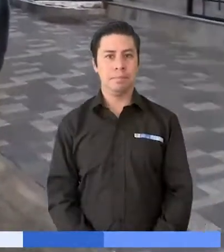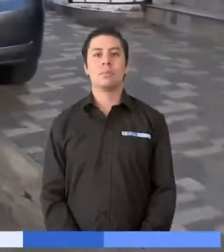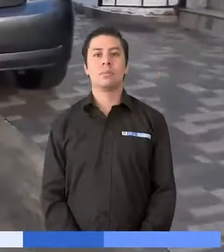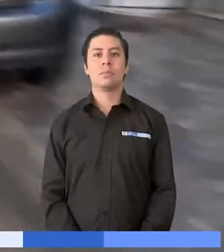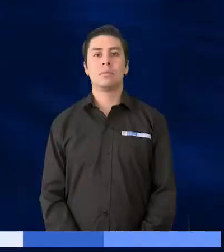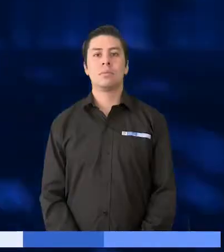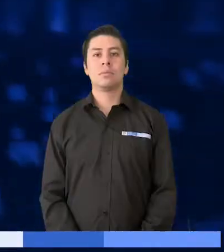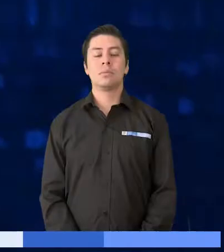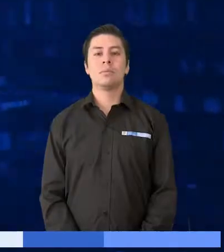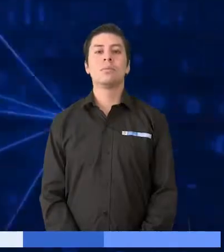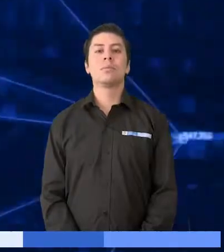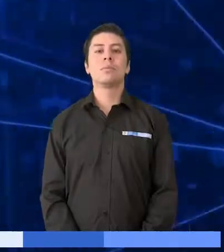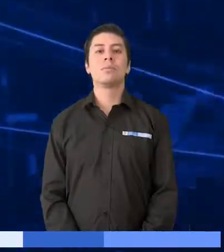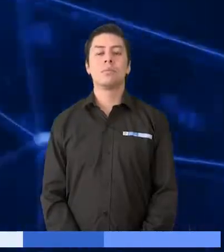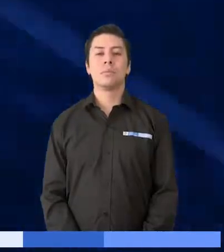Caquetá.